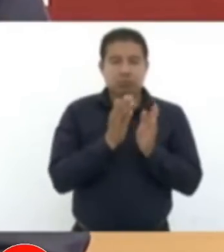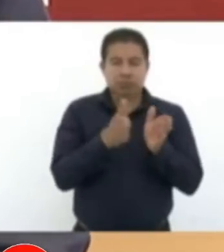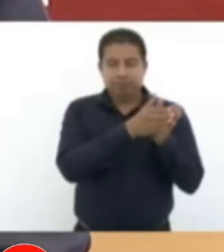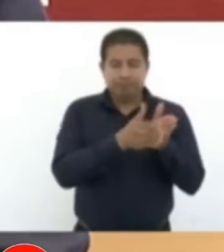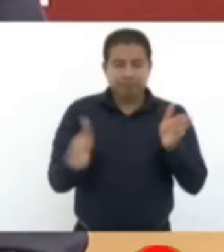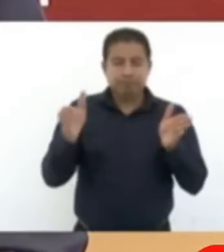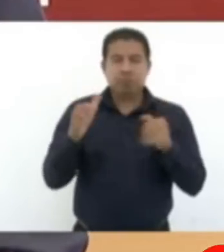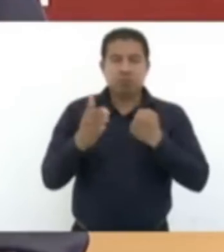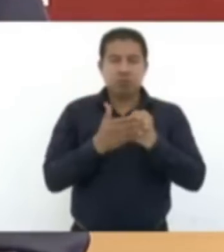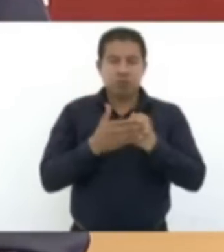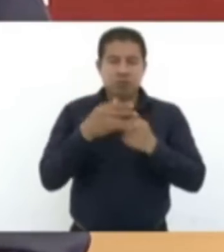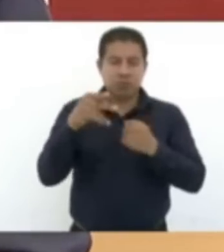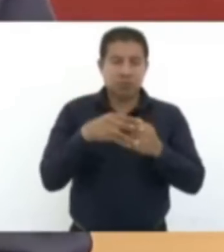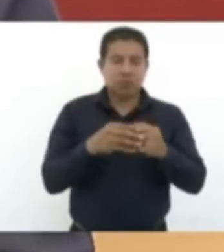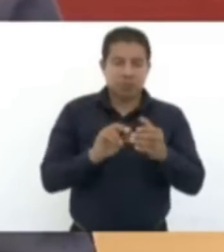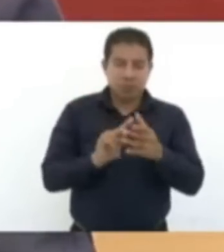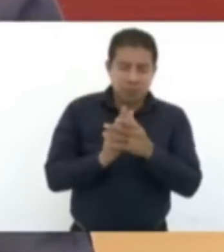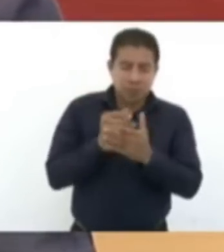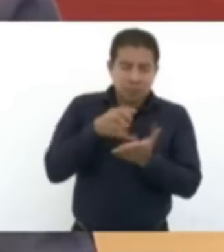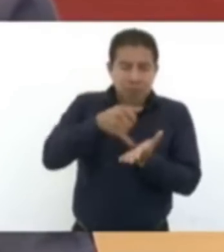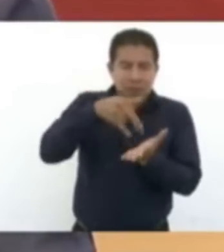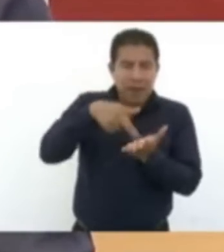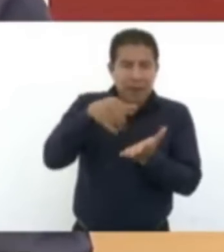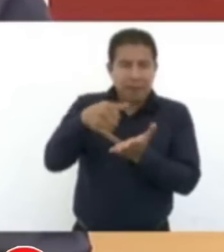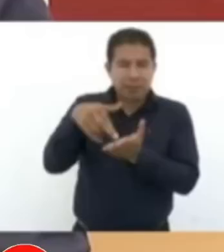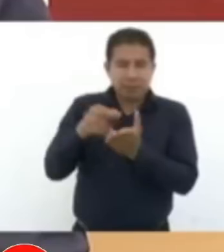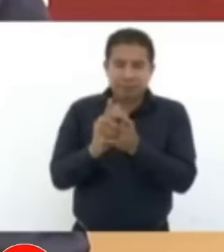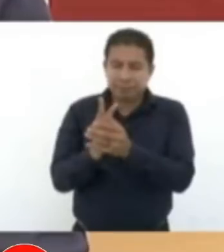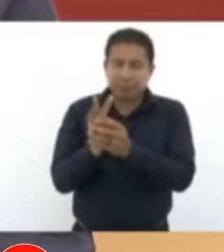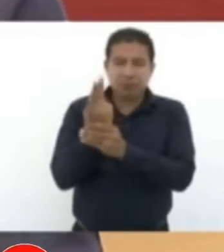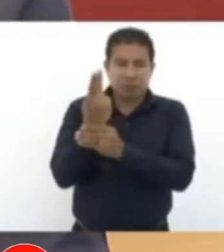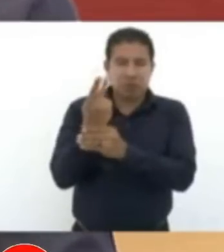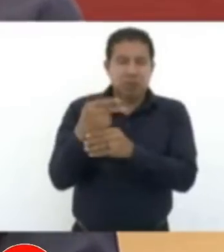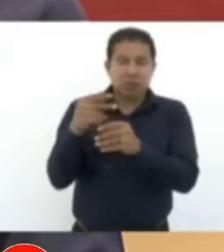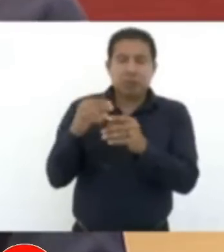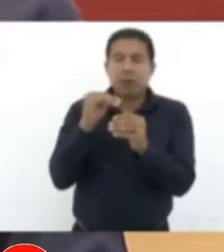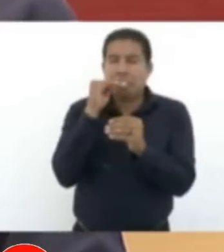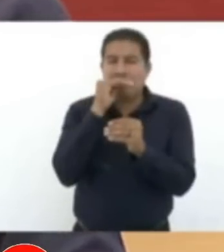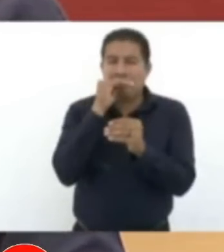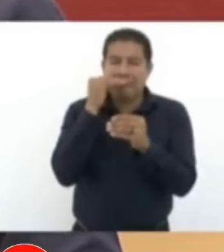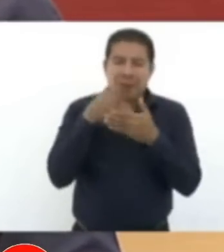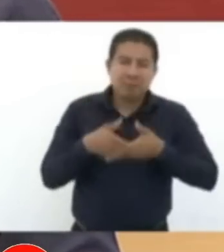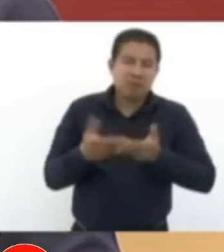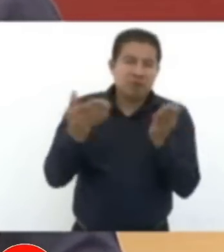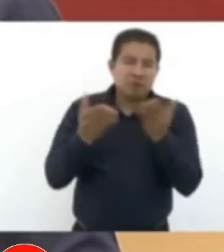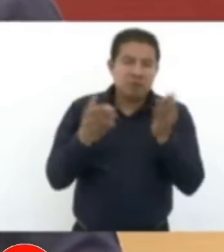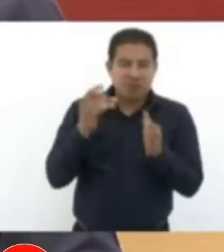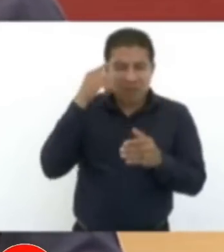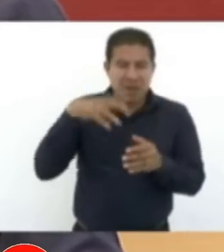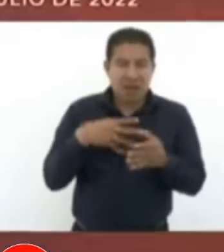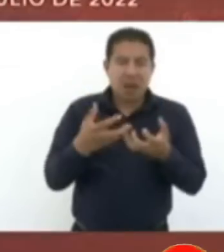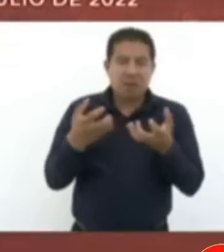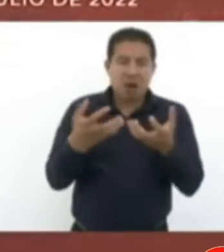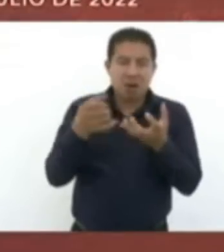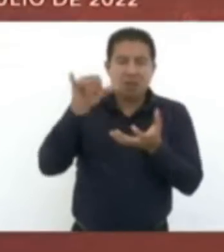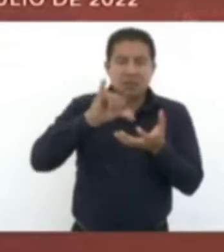de siembra, ya se van a entregar de manera gratuita a los fertilizantes en Chiapas.